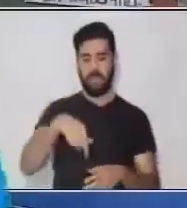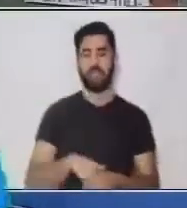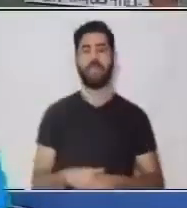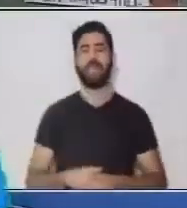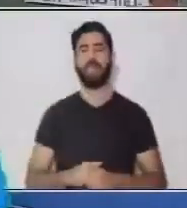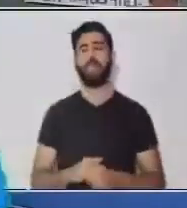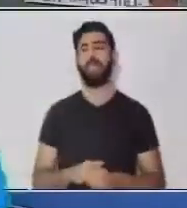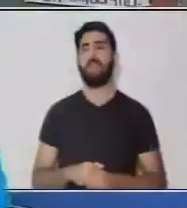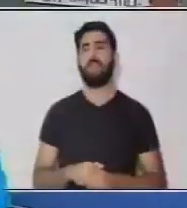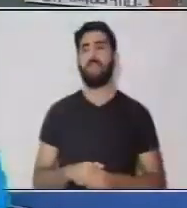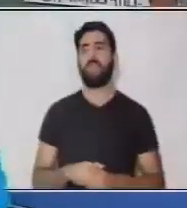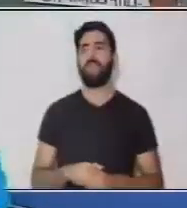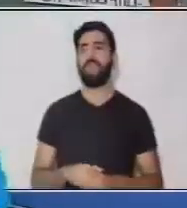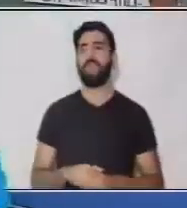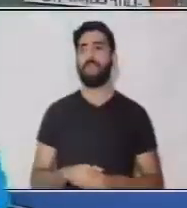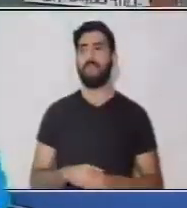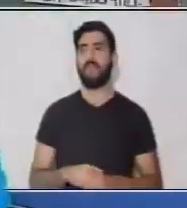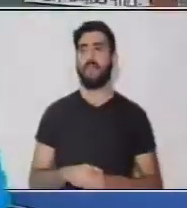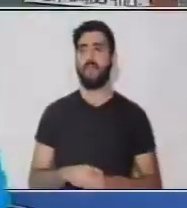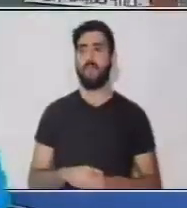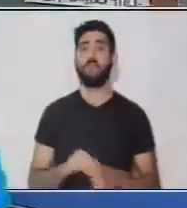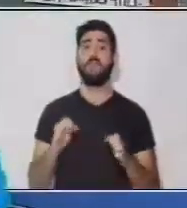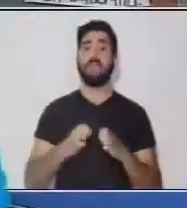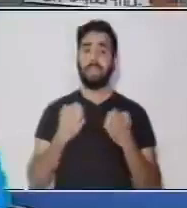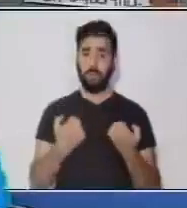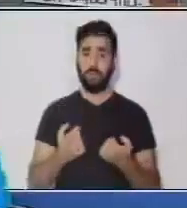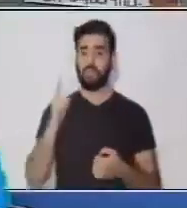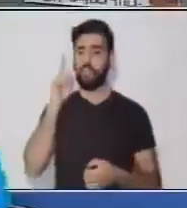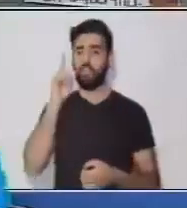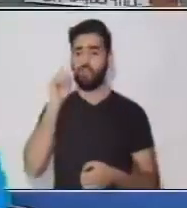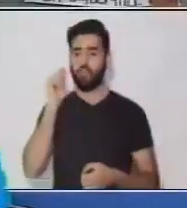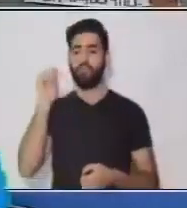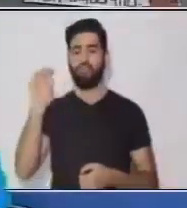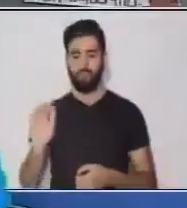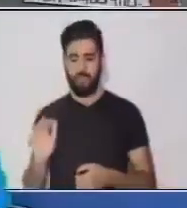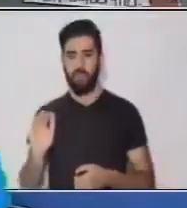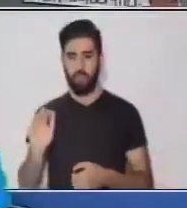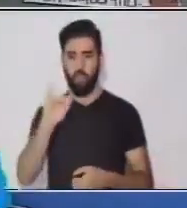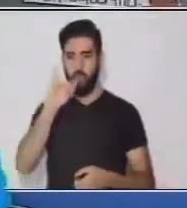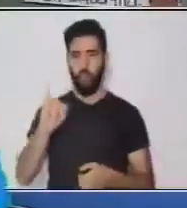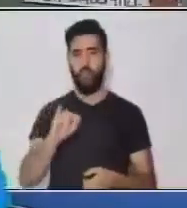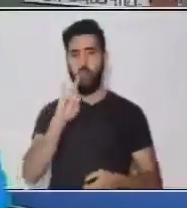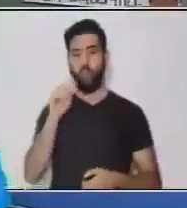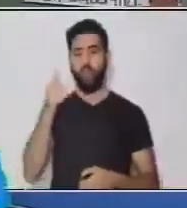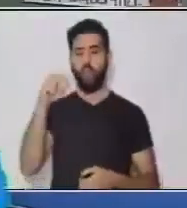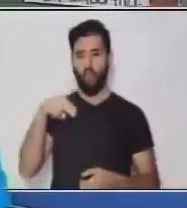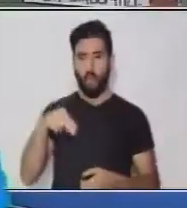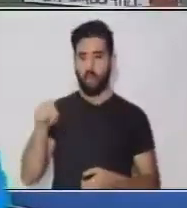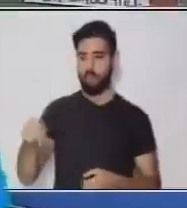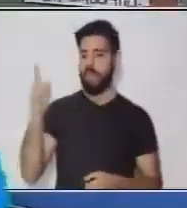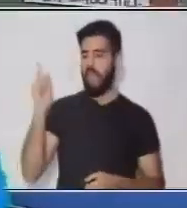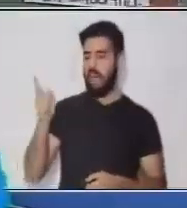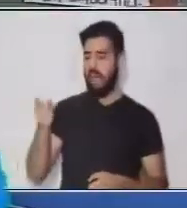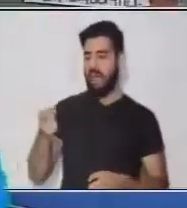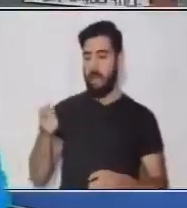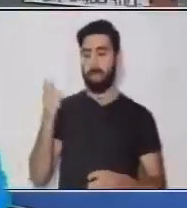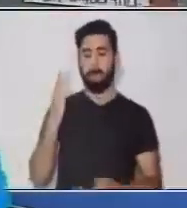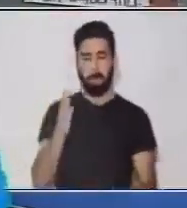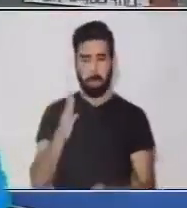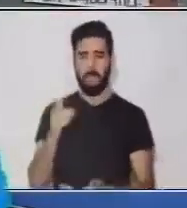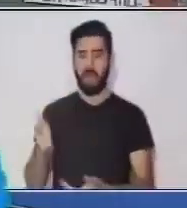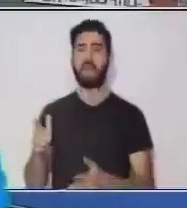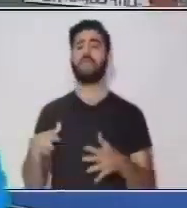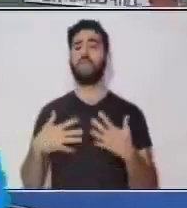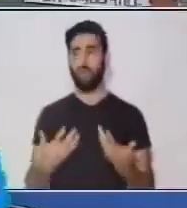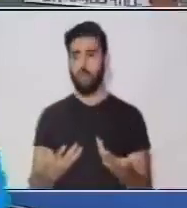zanahorias... Y el niño Juan... Lo castigó... Ahí hay algo...